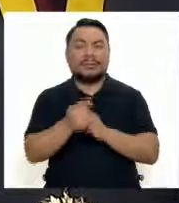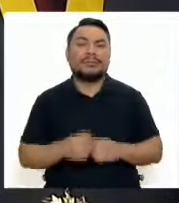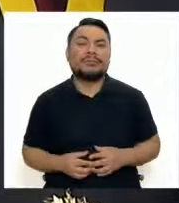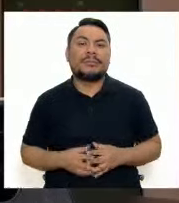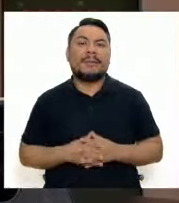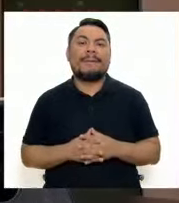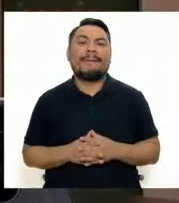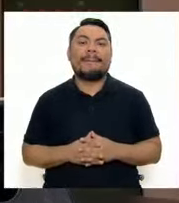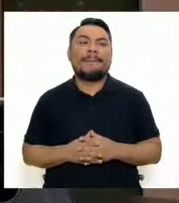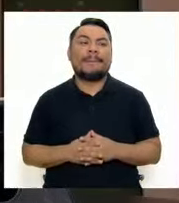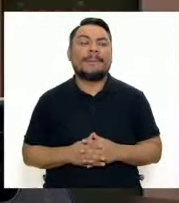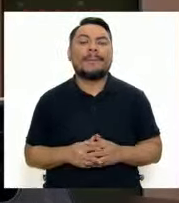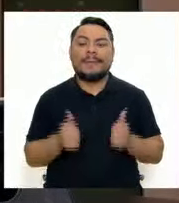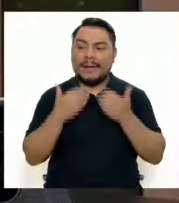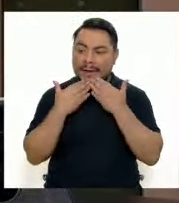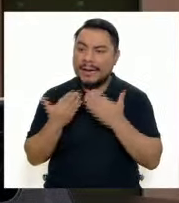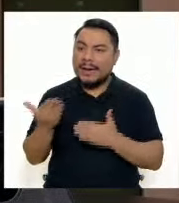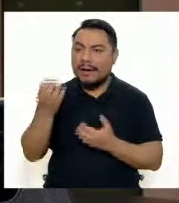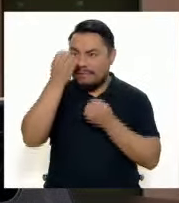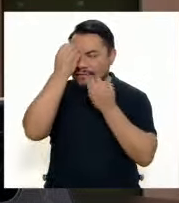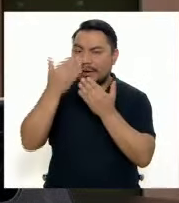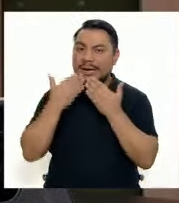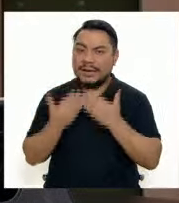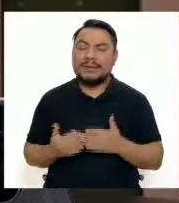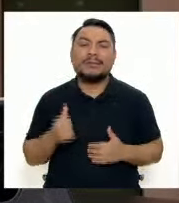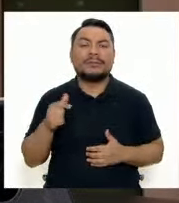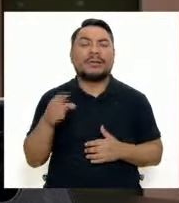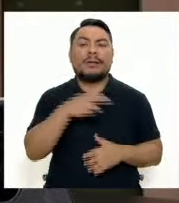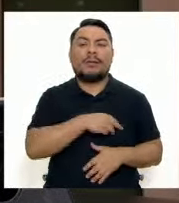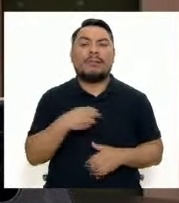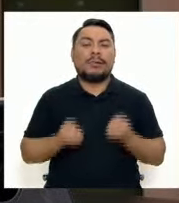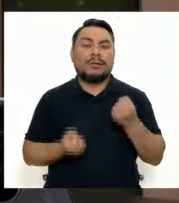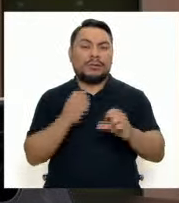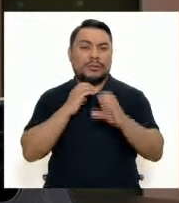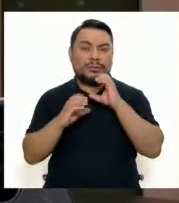Estudios. Claro que sí. Gracias, Américo Gómez, por la información con el ministro de Transportes y Comunicación.